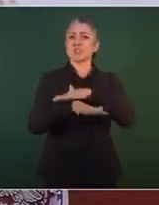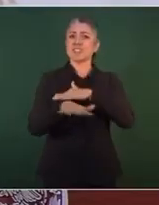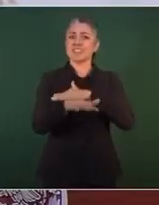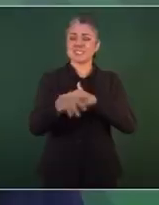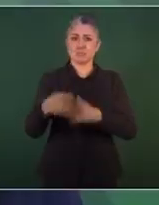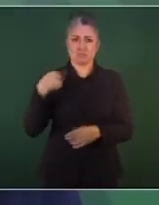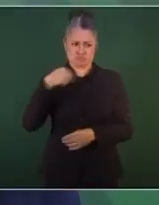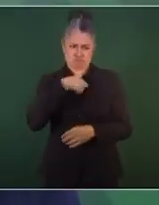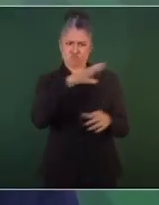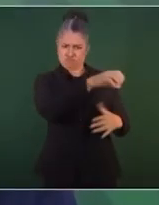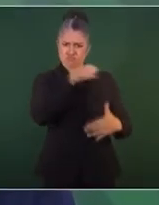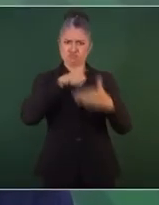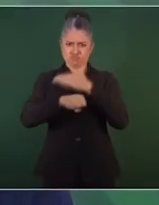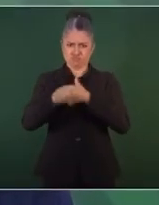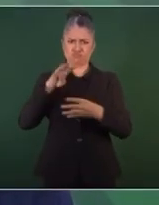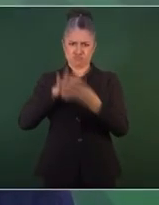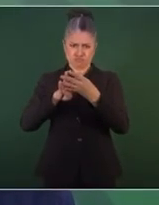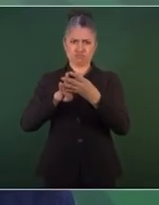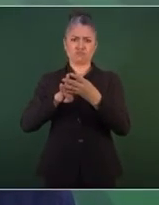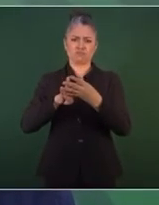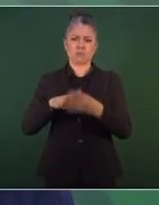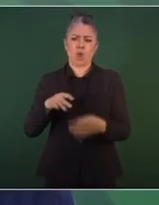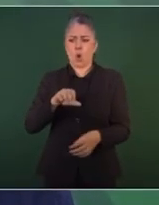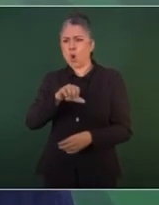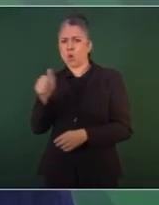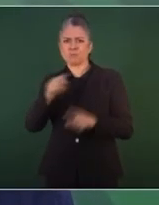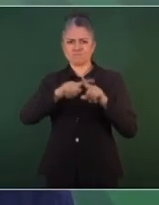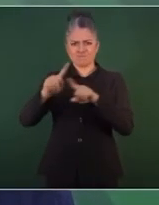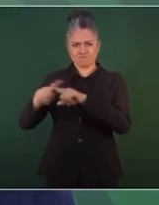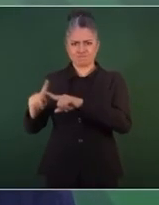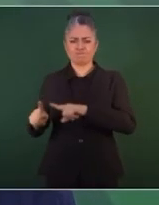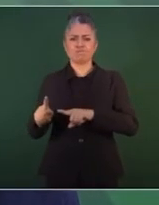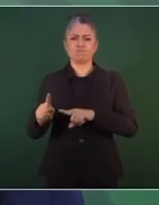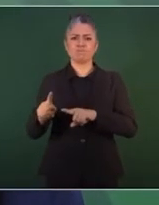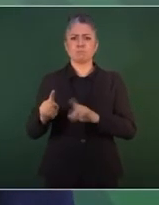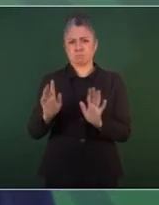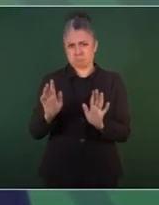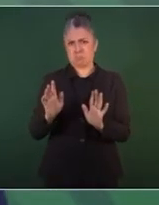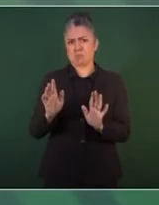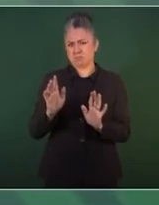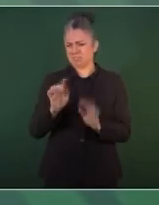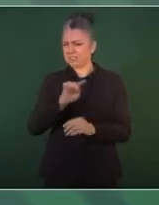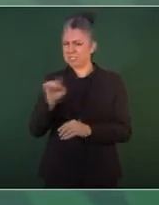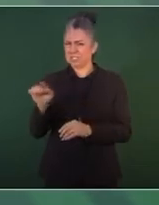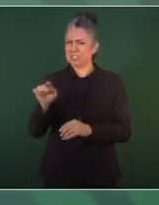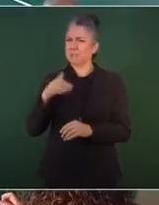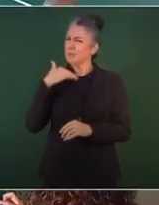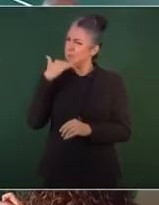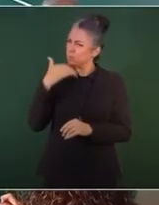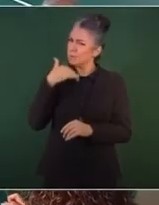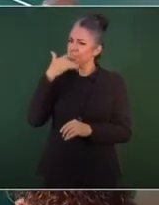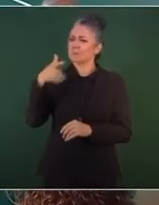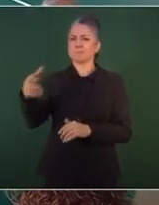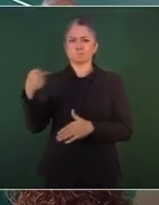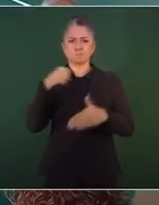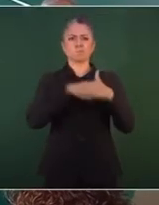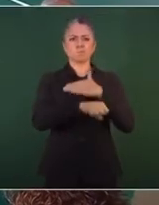otros elementos de las Fuerzas Armadas, que han estado las Fuerzas Armadas